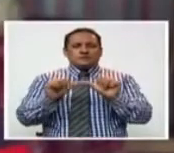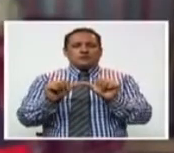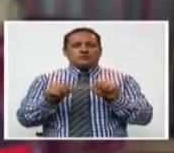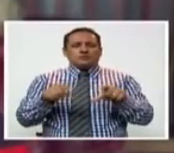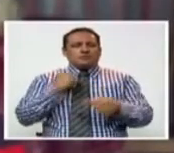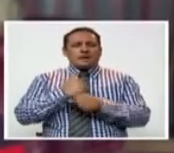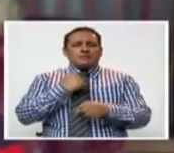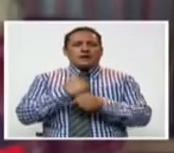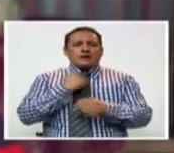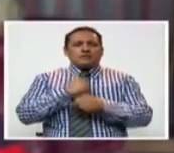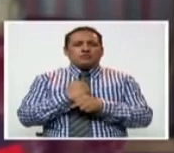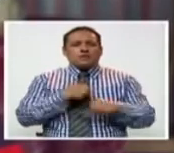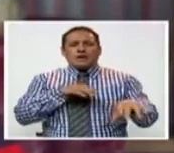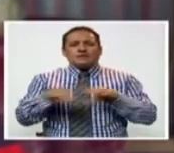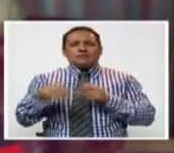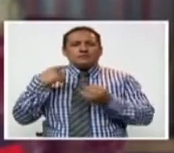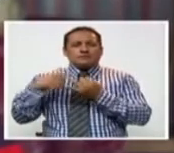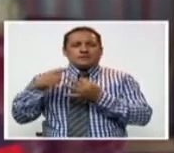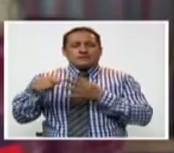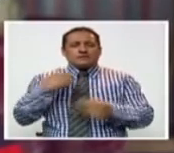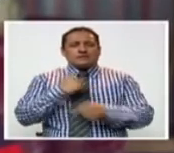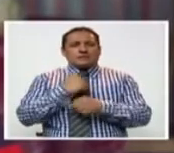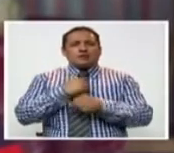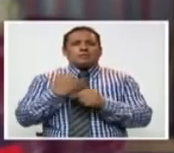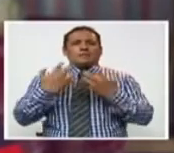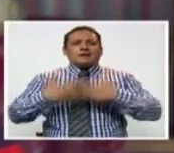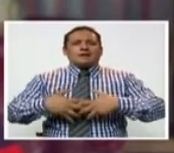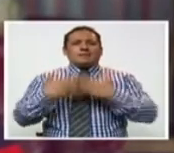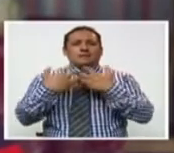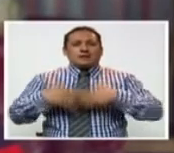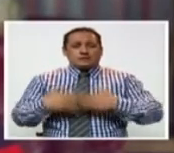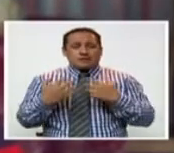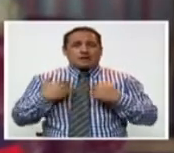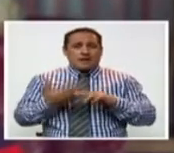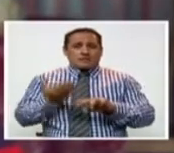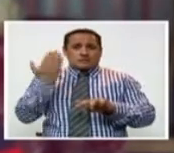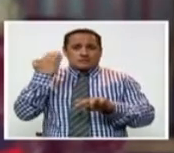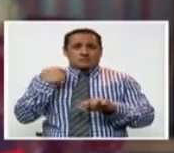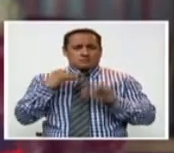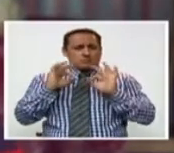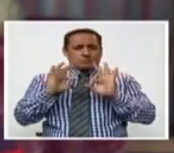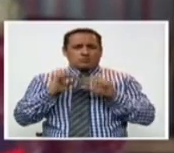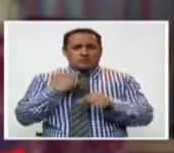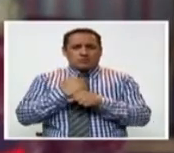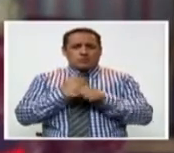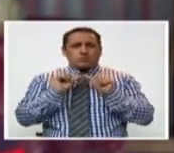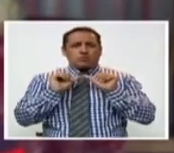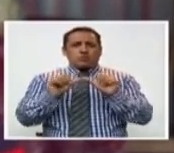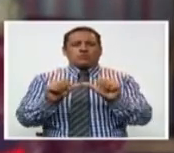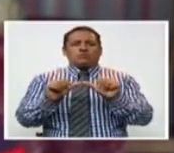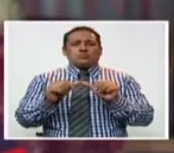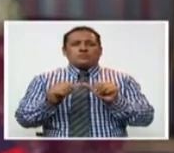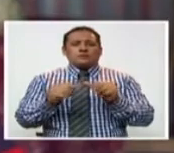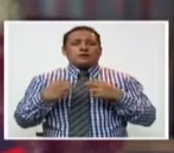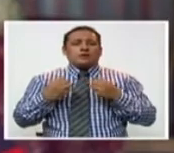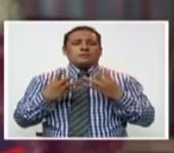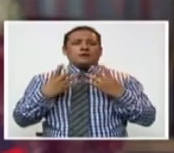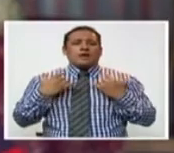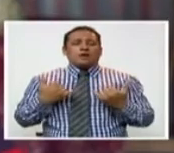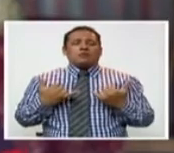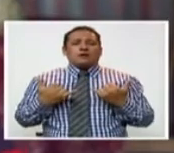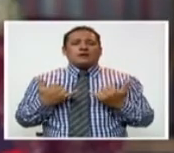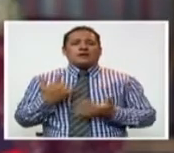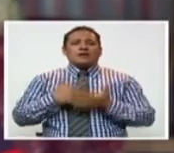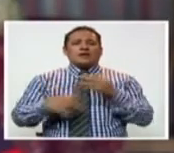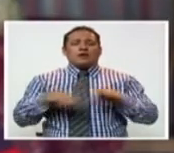Sigo trabajando, haciendo trabajos para la empresa en la cual trabajé anteriormente. Bueno,